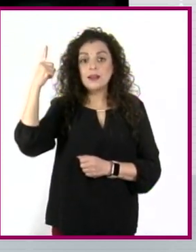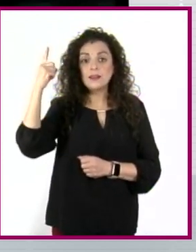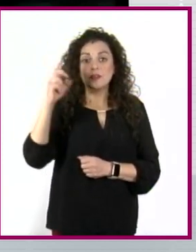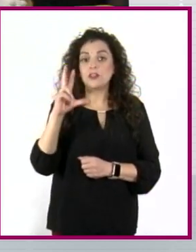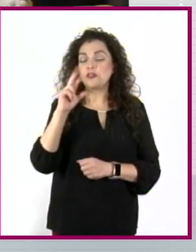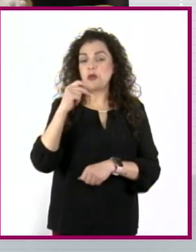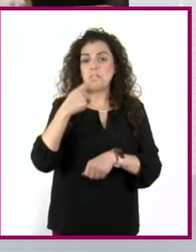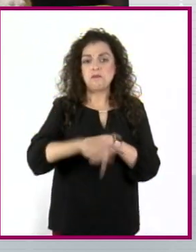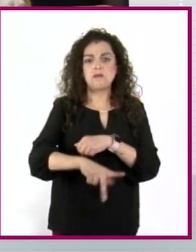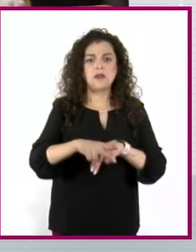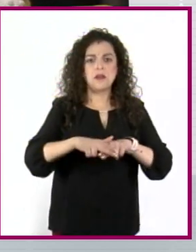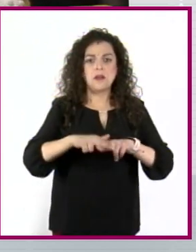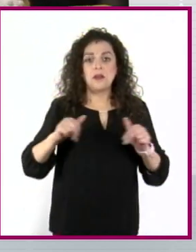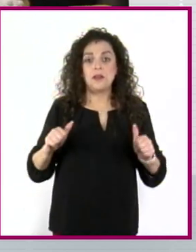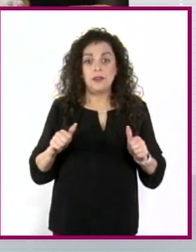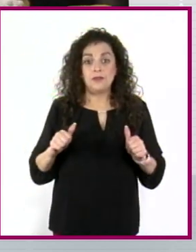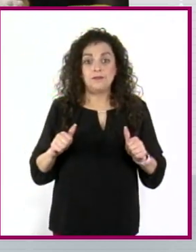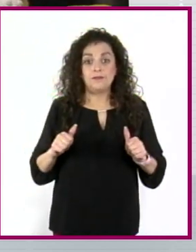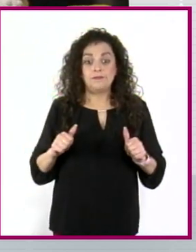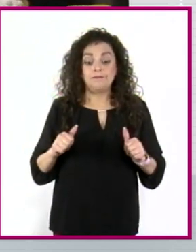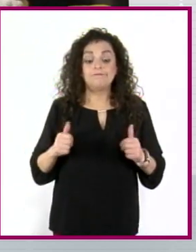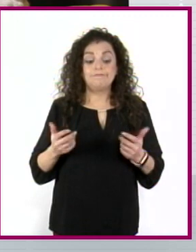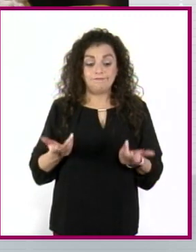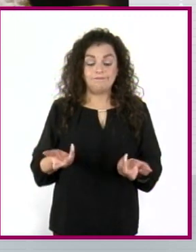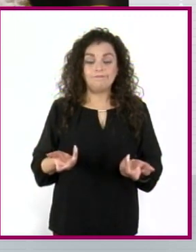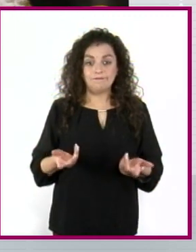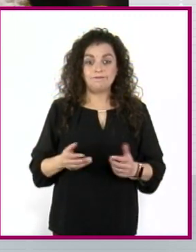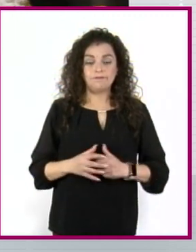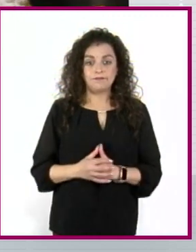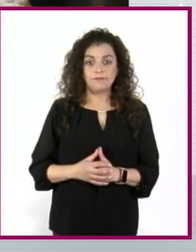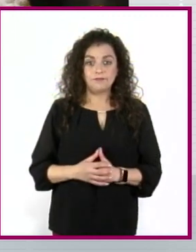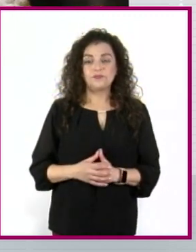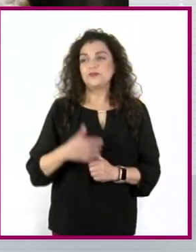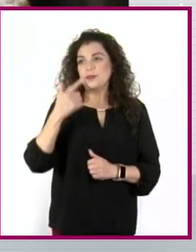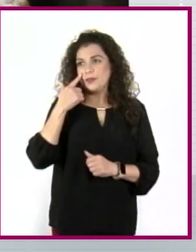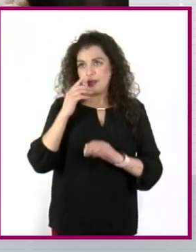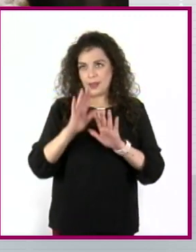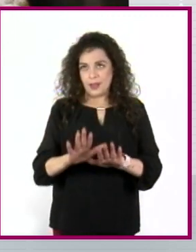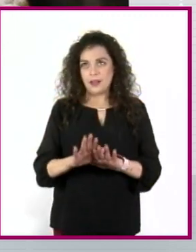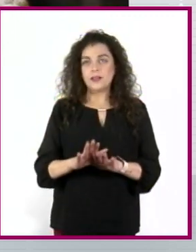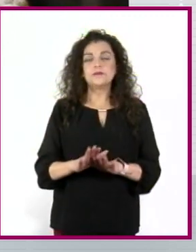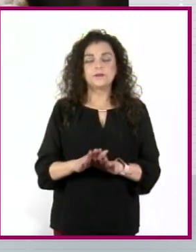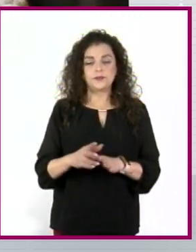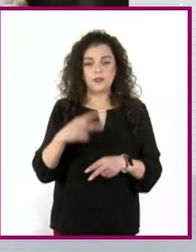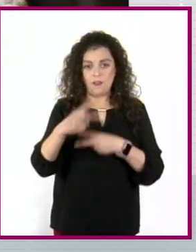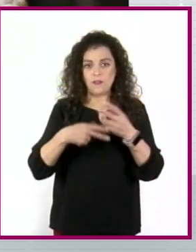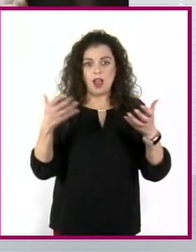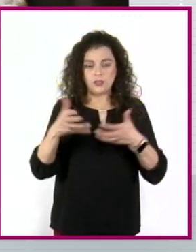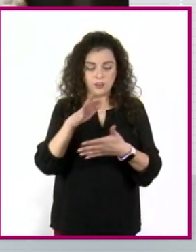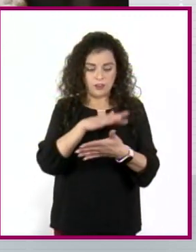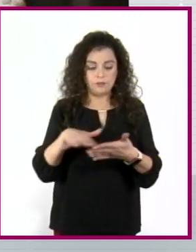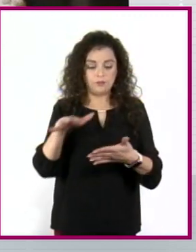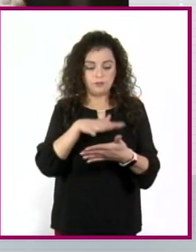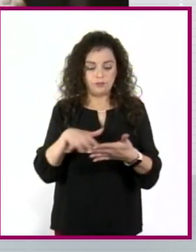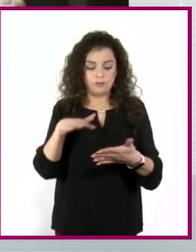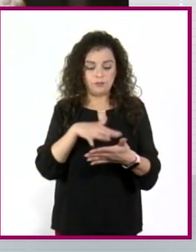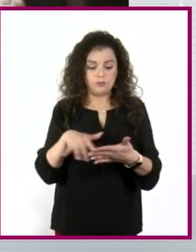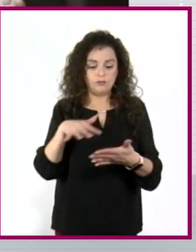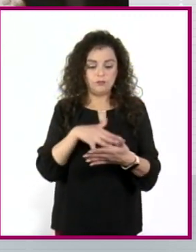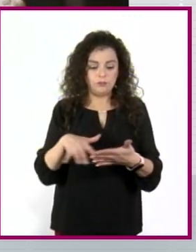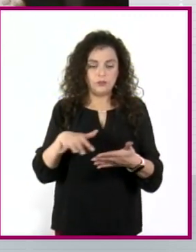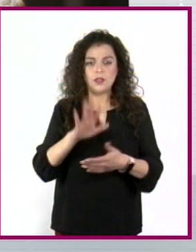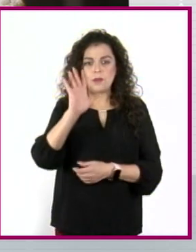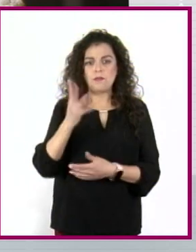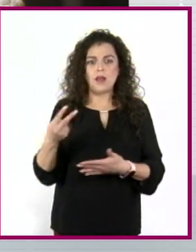en riesgo, ¿no? Entonces, a ver, miren, vamos a hacer una lectura dramatizada, es como si fuera una lectura en atril.